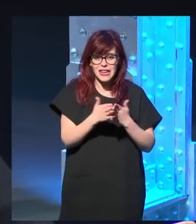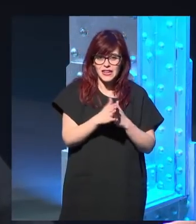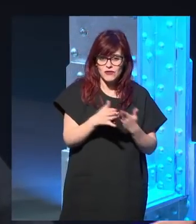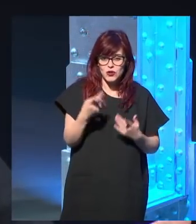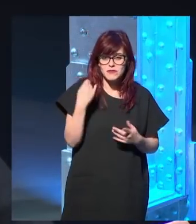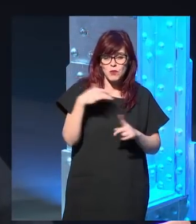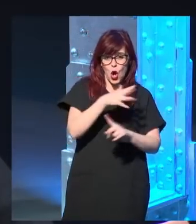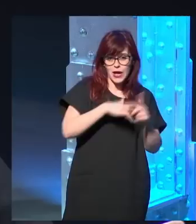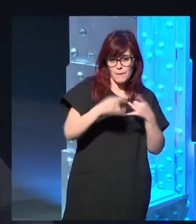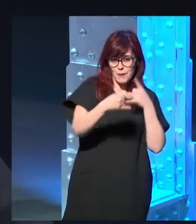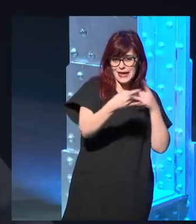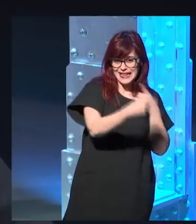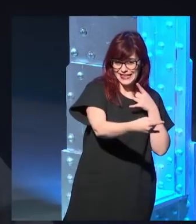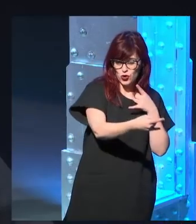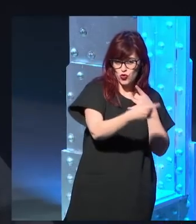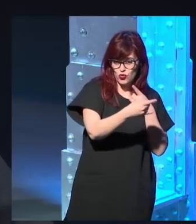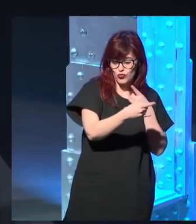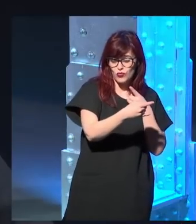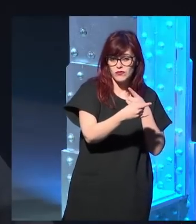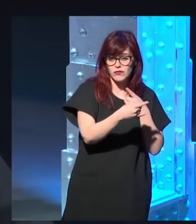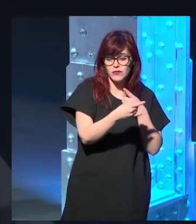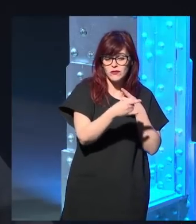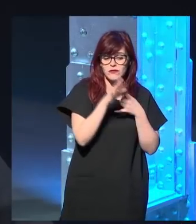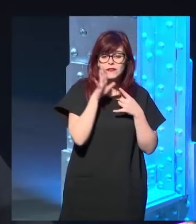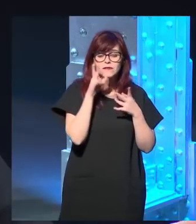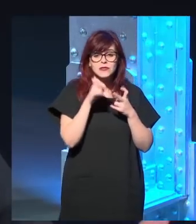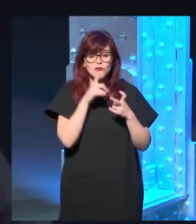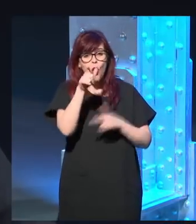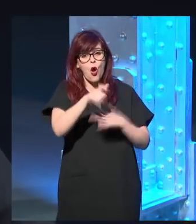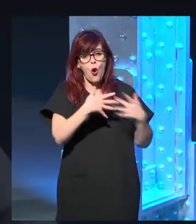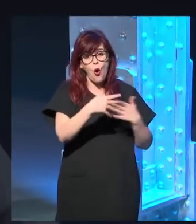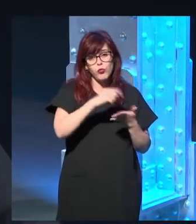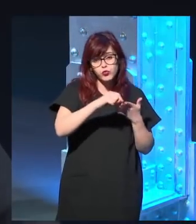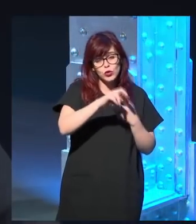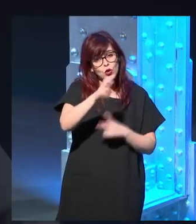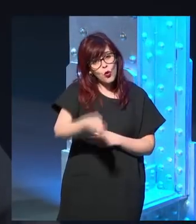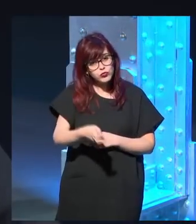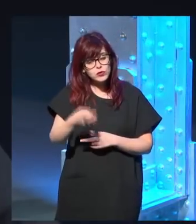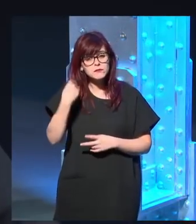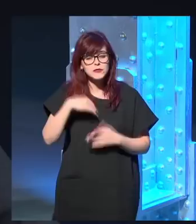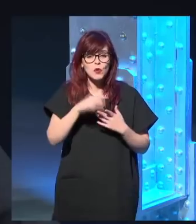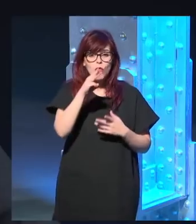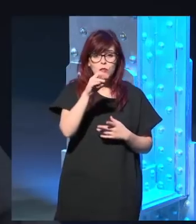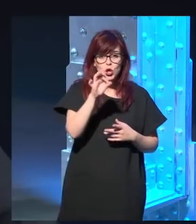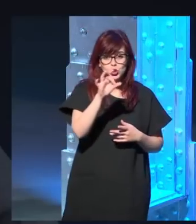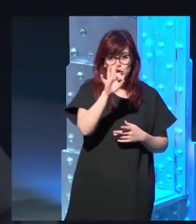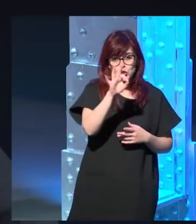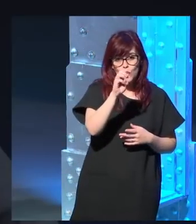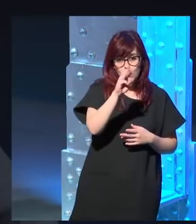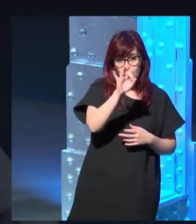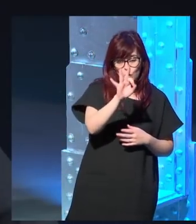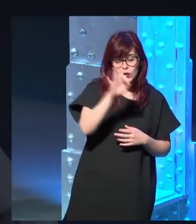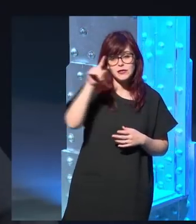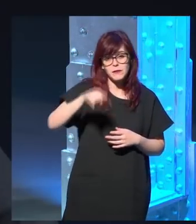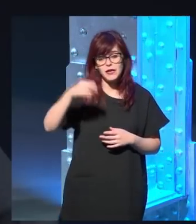Los Campos Magnéticos que escribió Breton con su po, y La Inmaculada Concepción que escribió